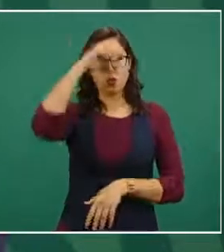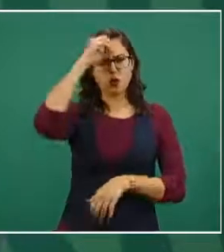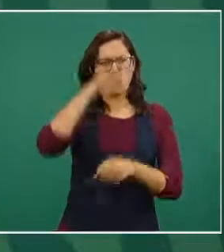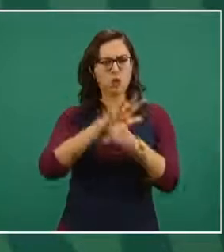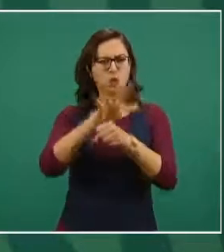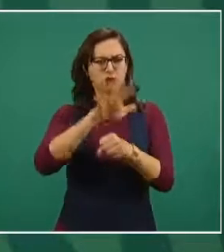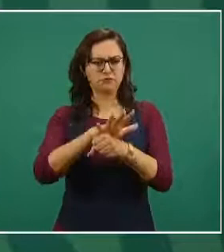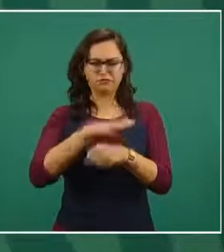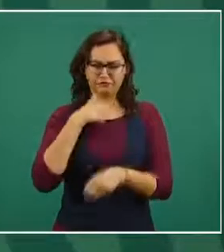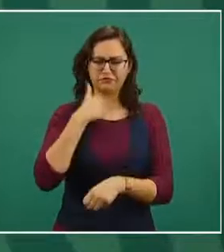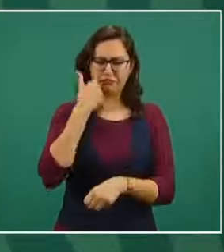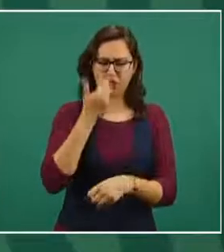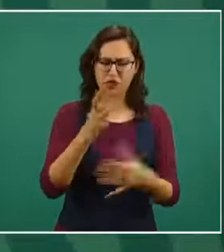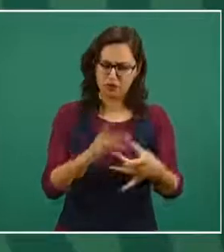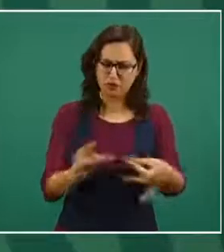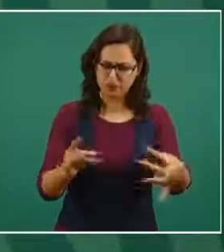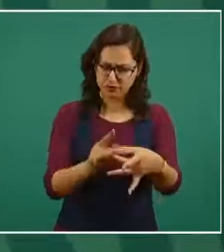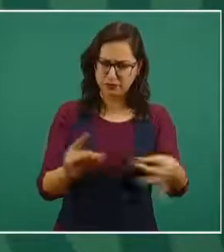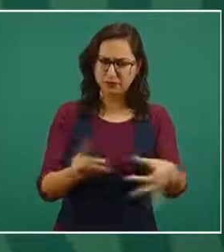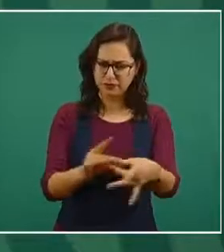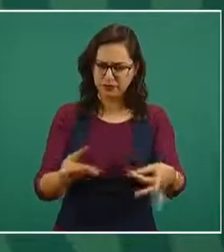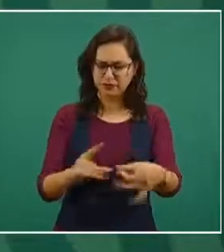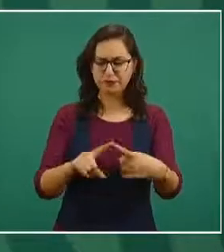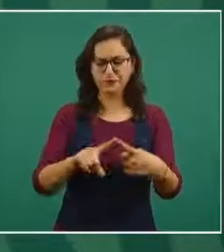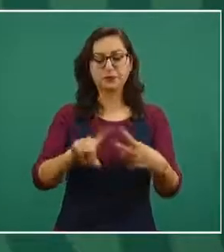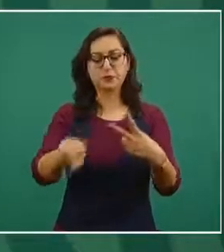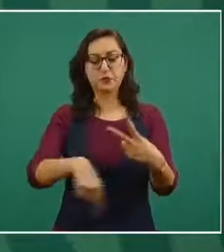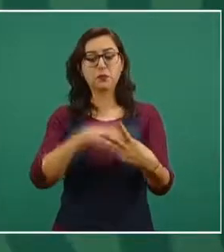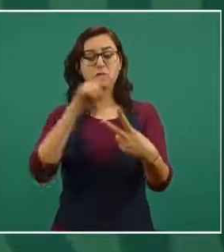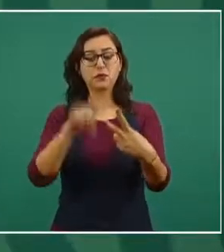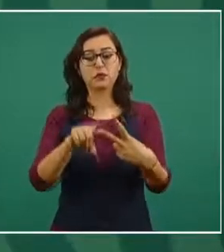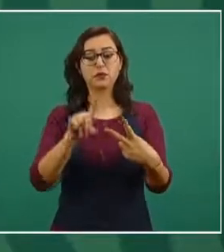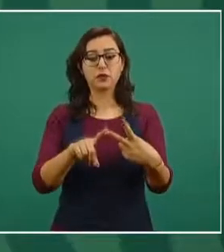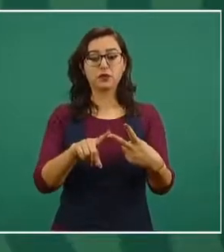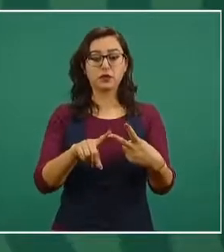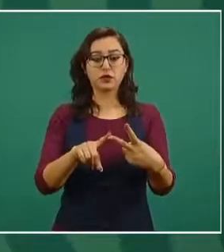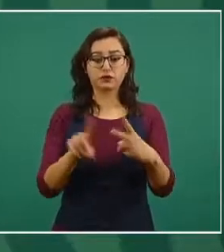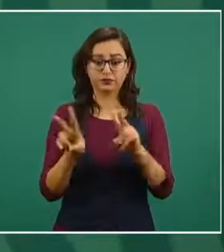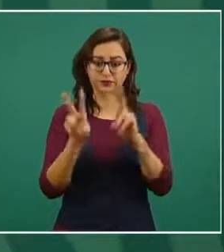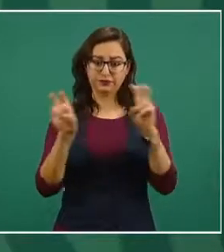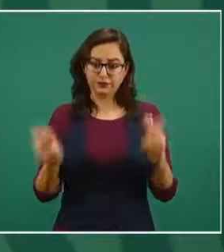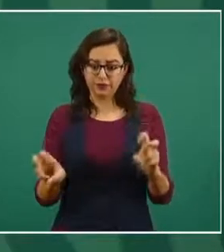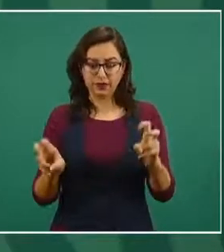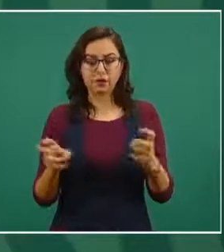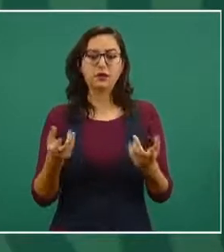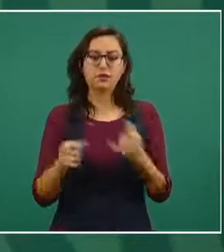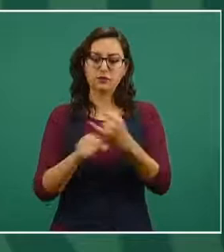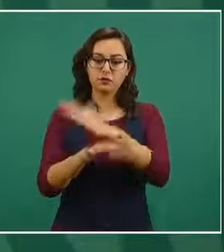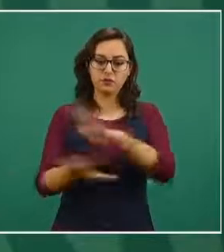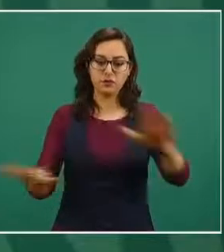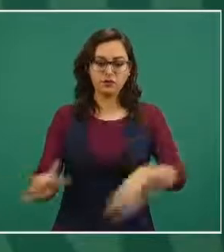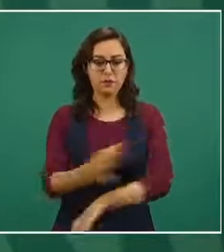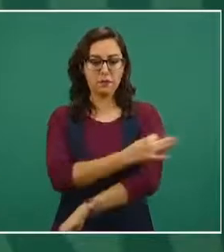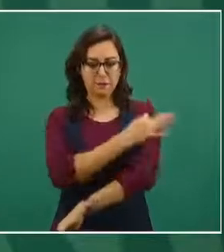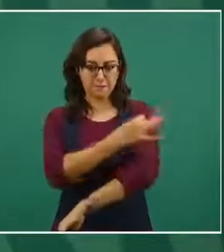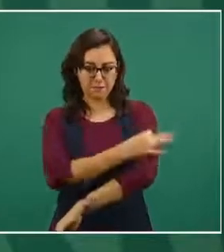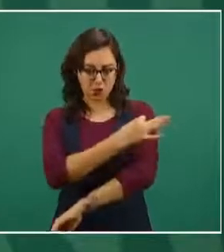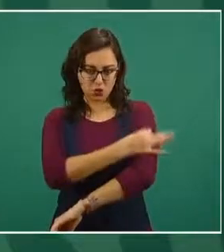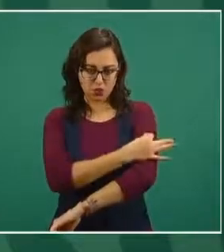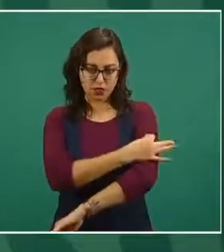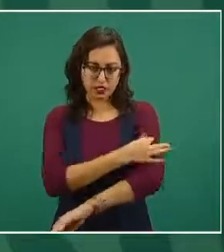vamos a informar sobre el plan de vacunación. Cómo